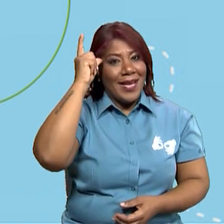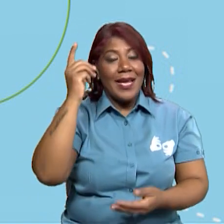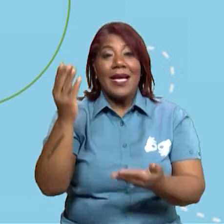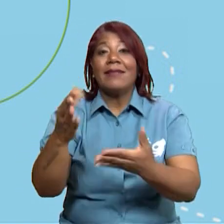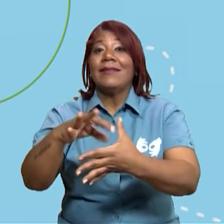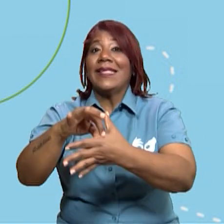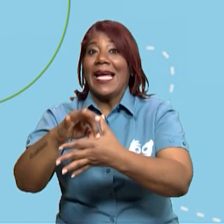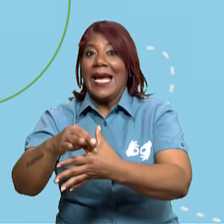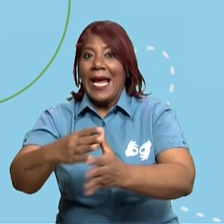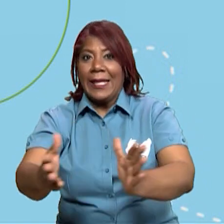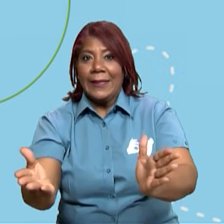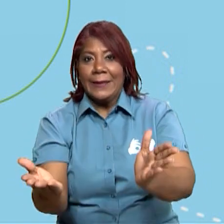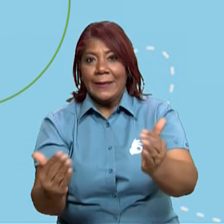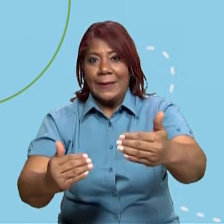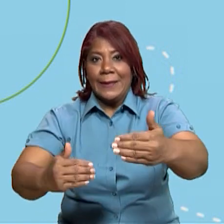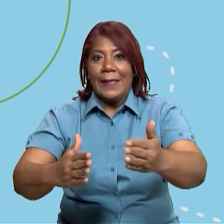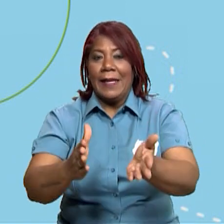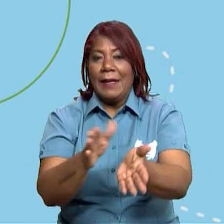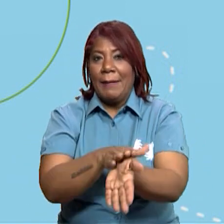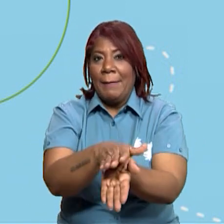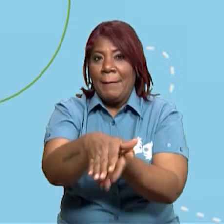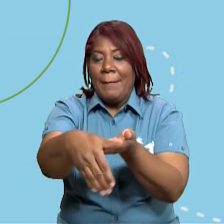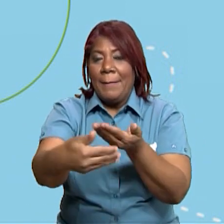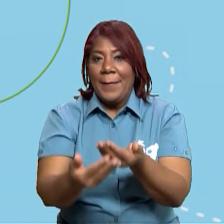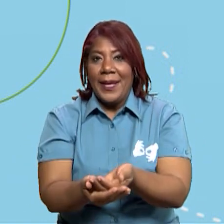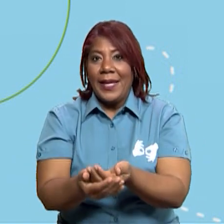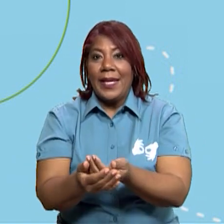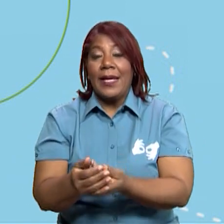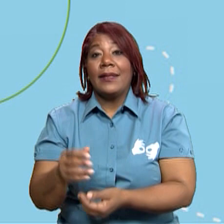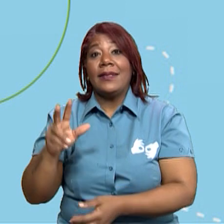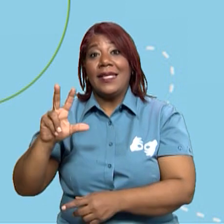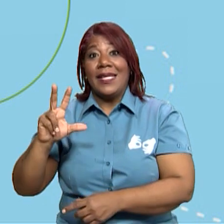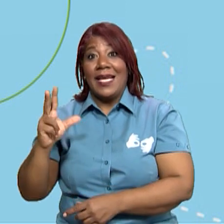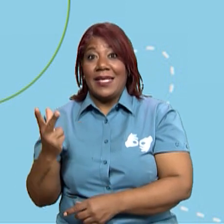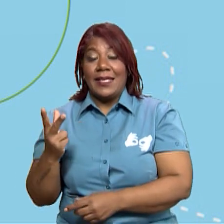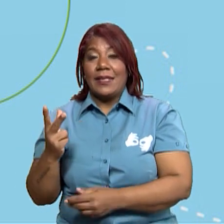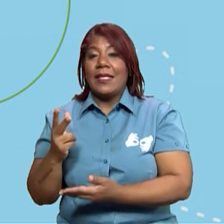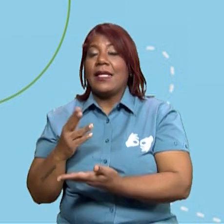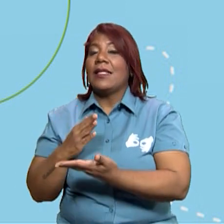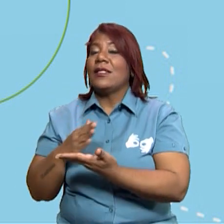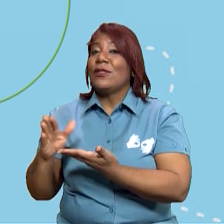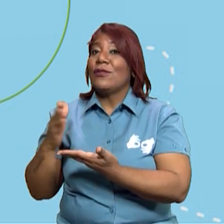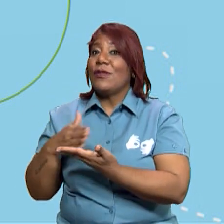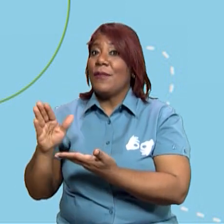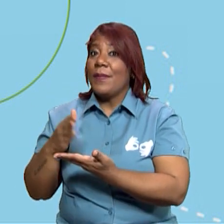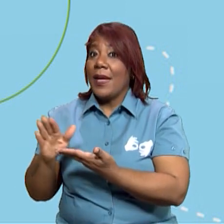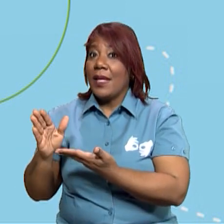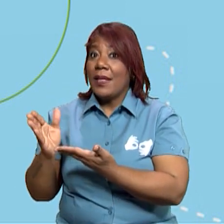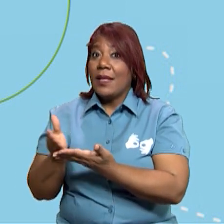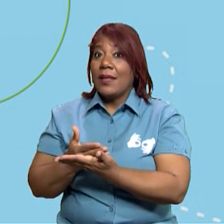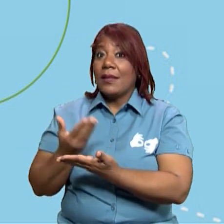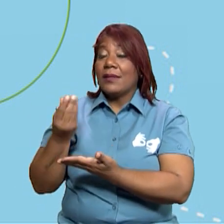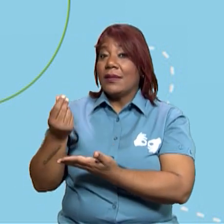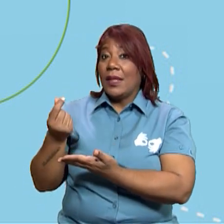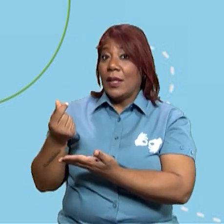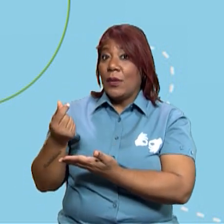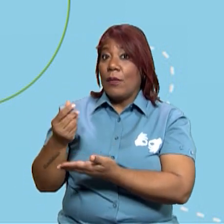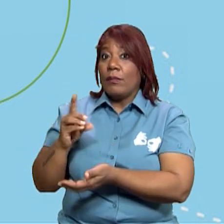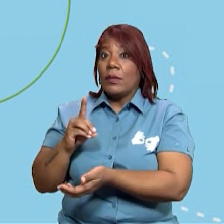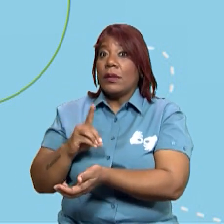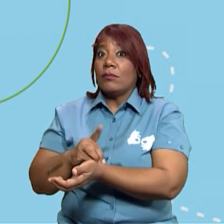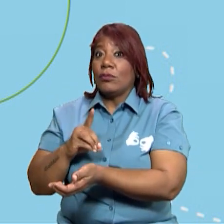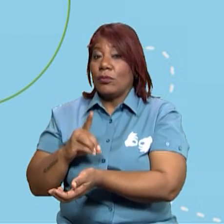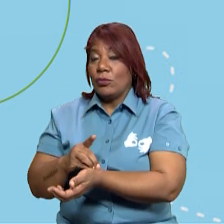Y aquí en el sector cuaternario puede ser aquellas personas que se dedican a cómo